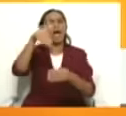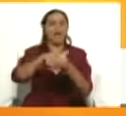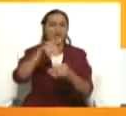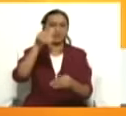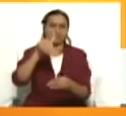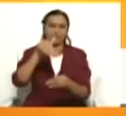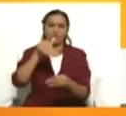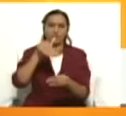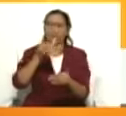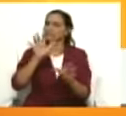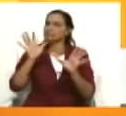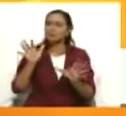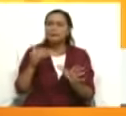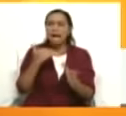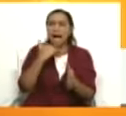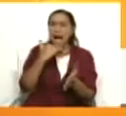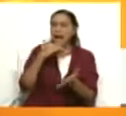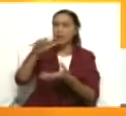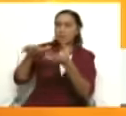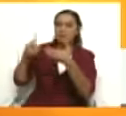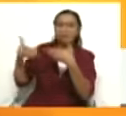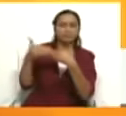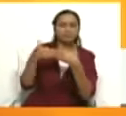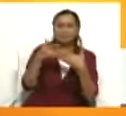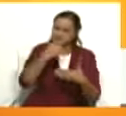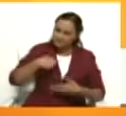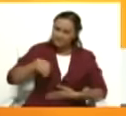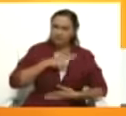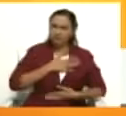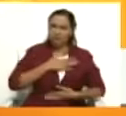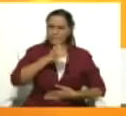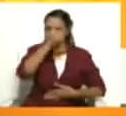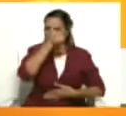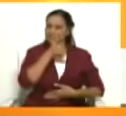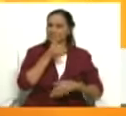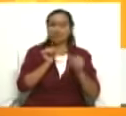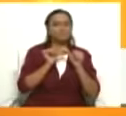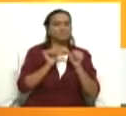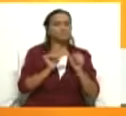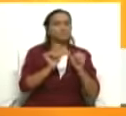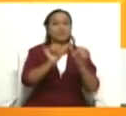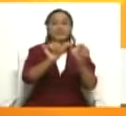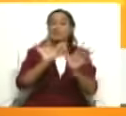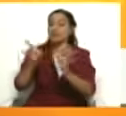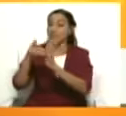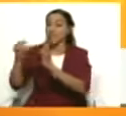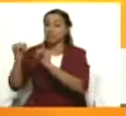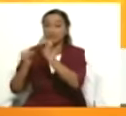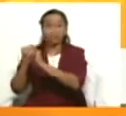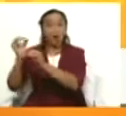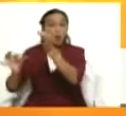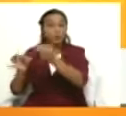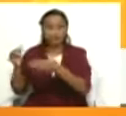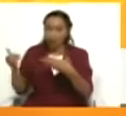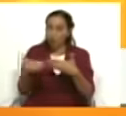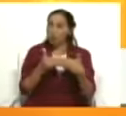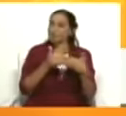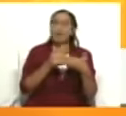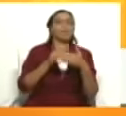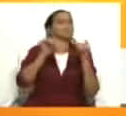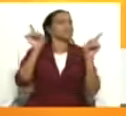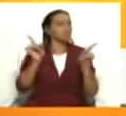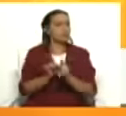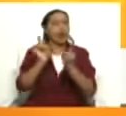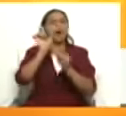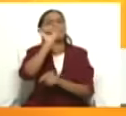frente a cualquier tipo de agresión internacional, de arremetida internacional, el pueblo de Venezuela va a ejercer su derecho al voto en